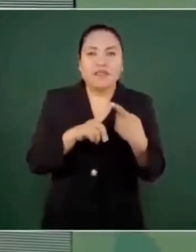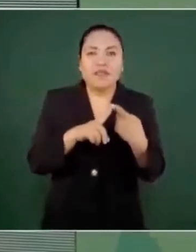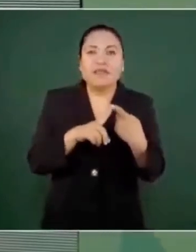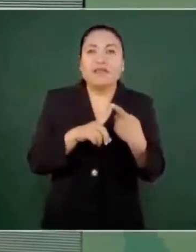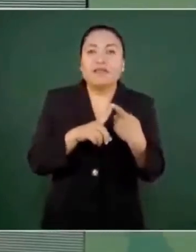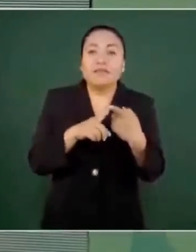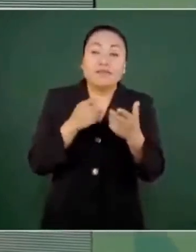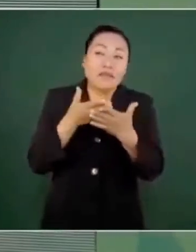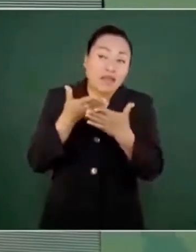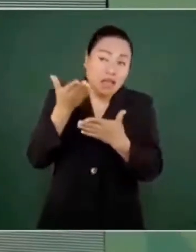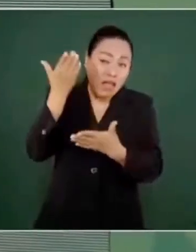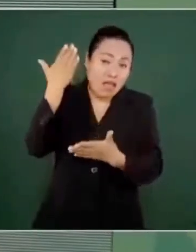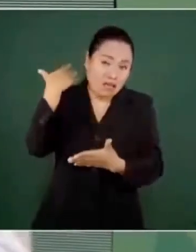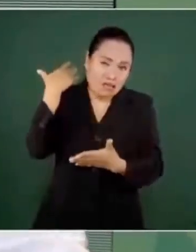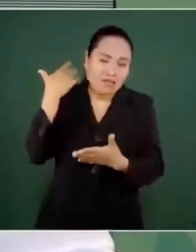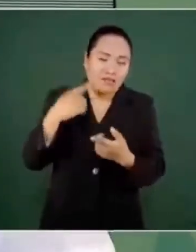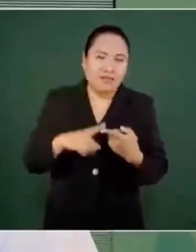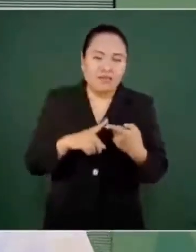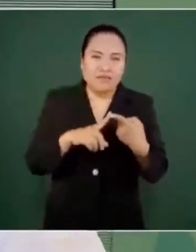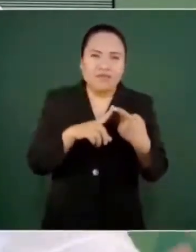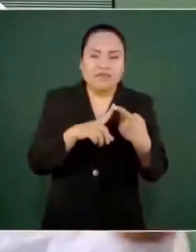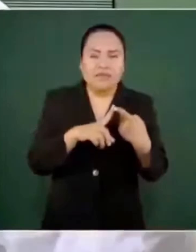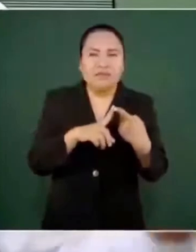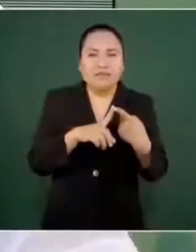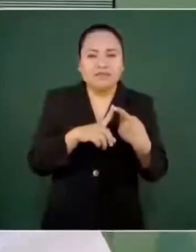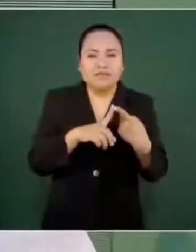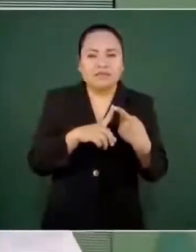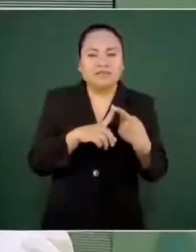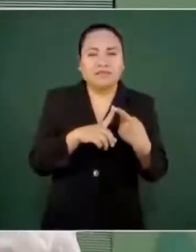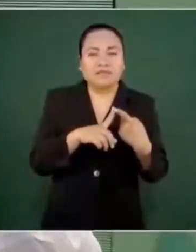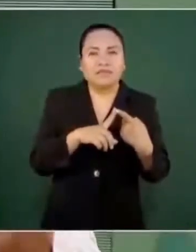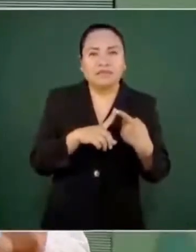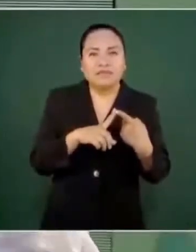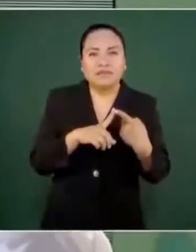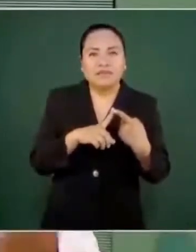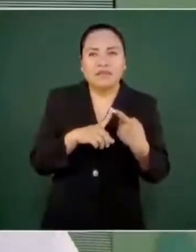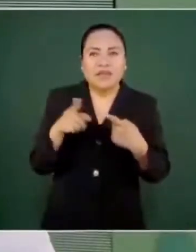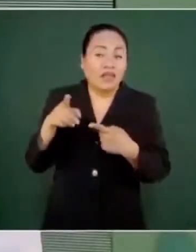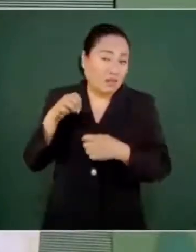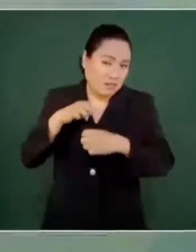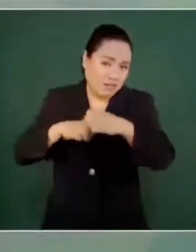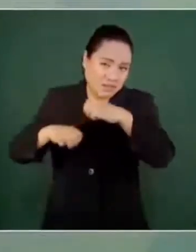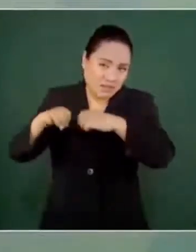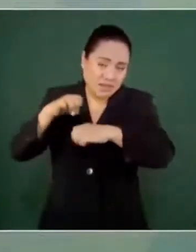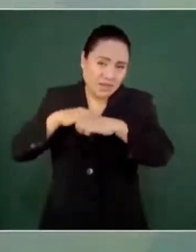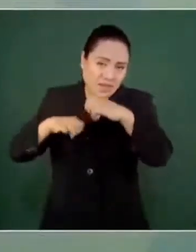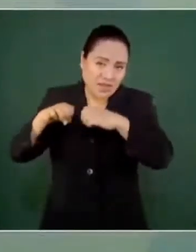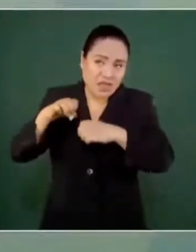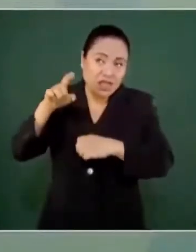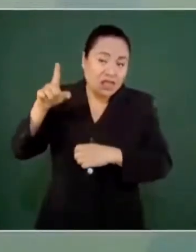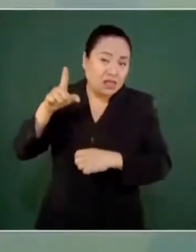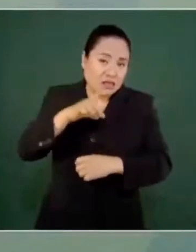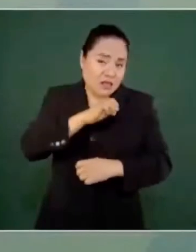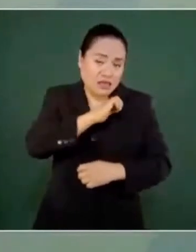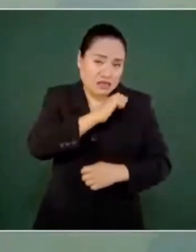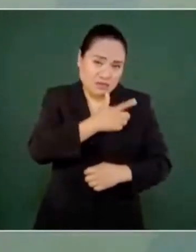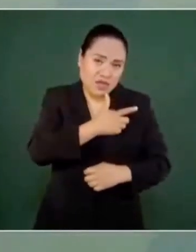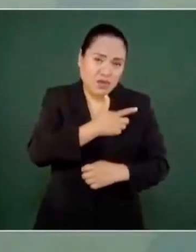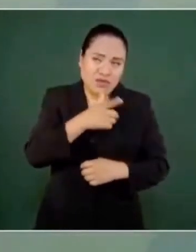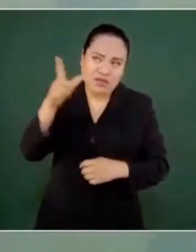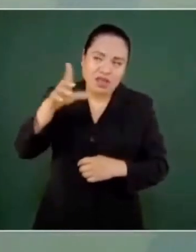las empresas españolas, no todas,